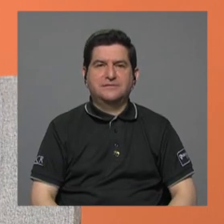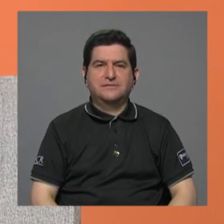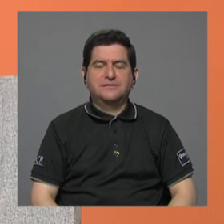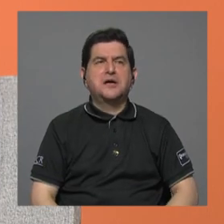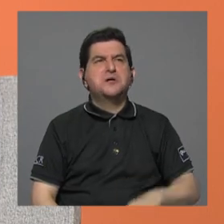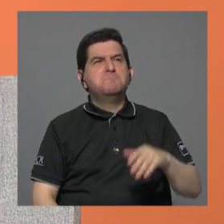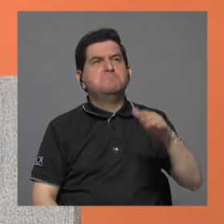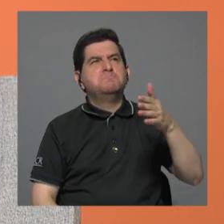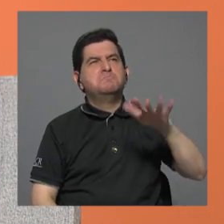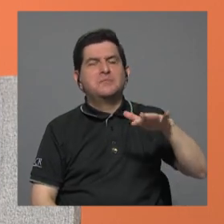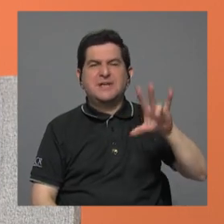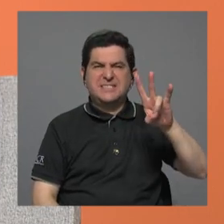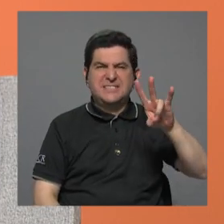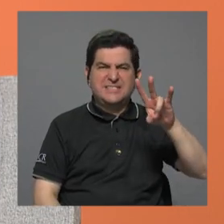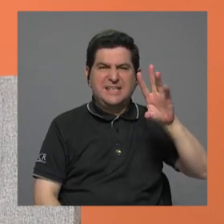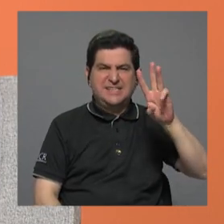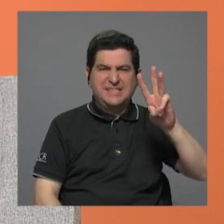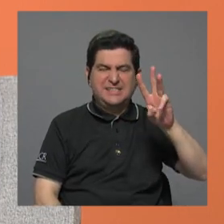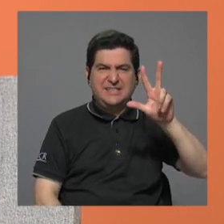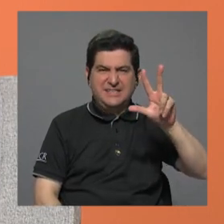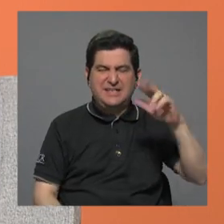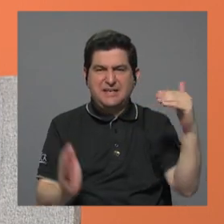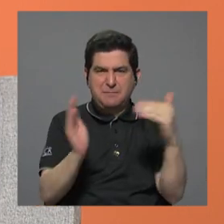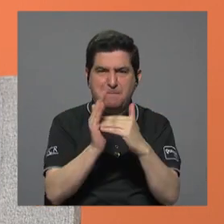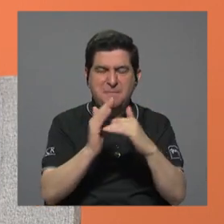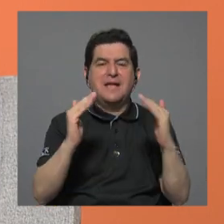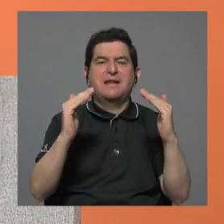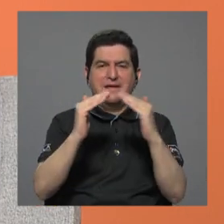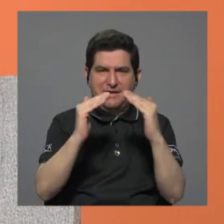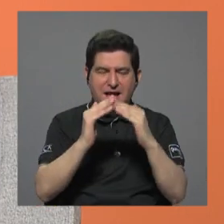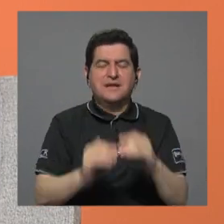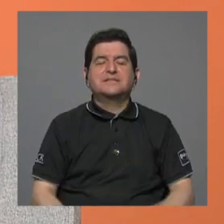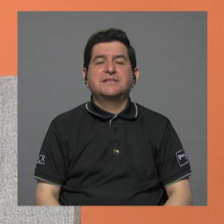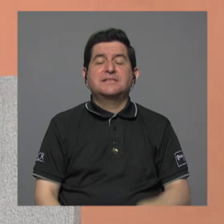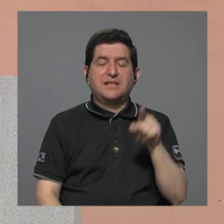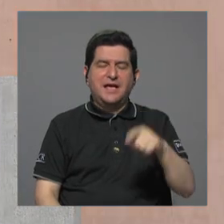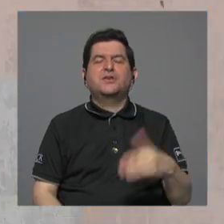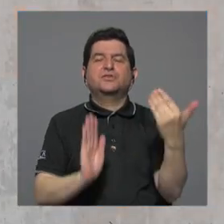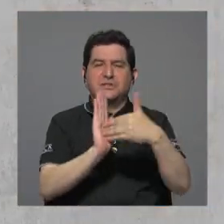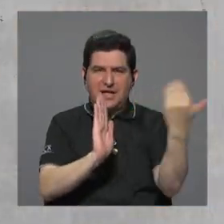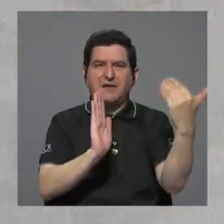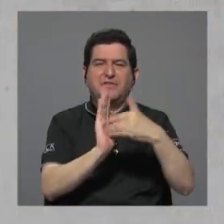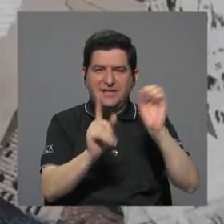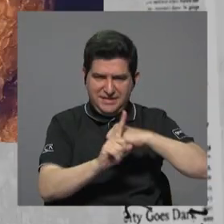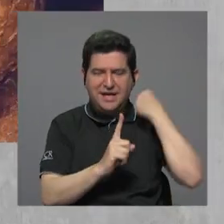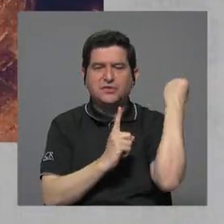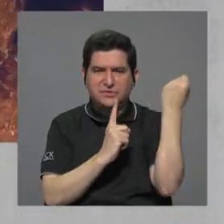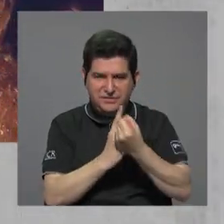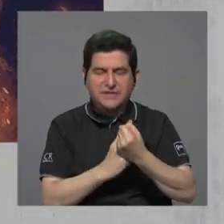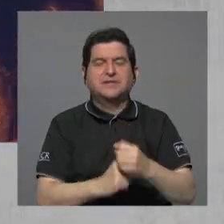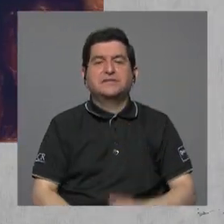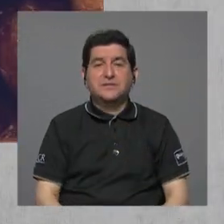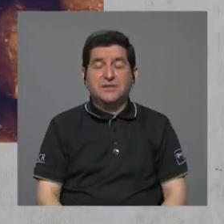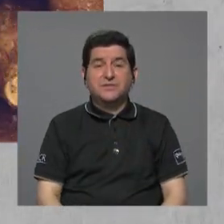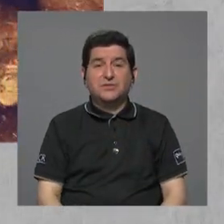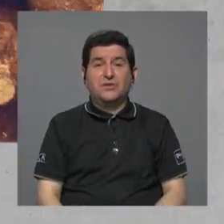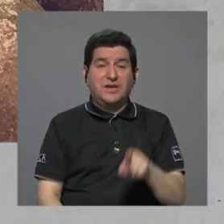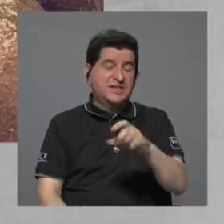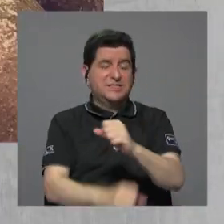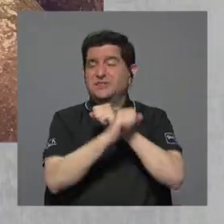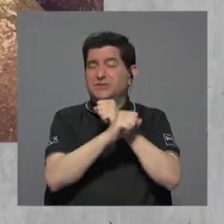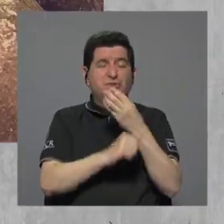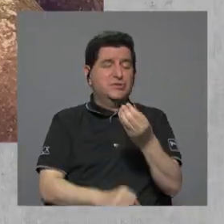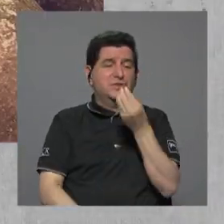alrededor de 763 mil hogares experimentó en algún momento esto que, como usted dice, sí, decimos inseguridad